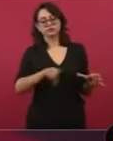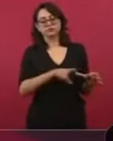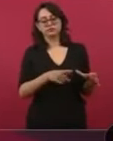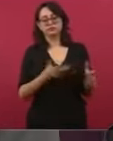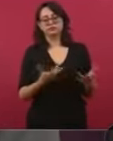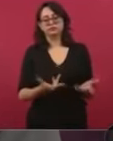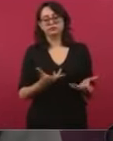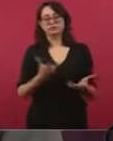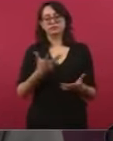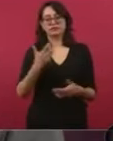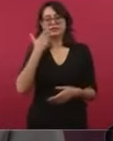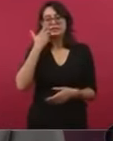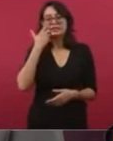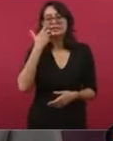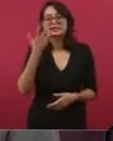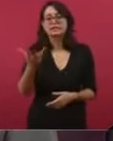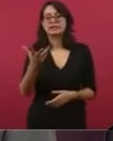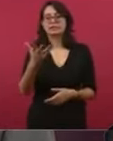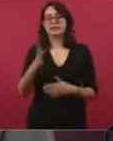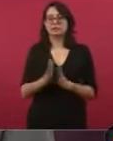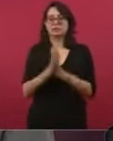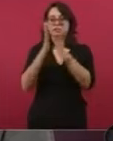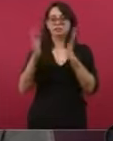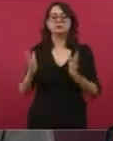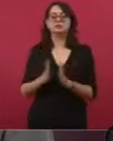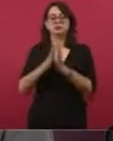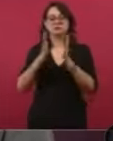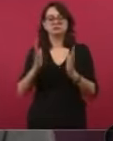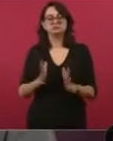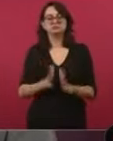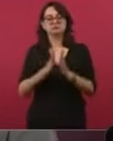la transformación de México.